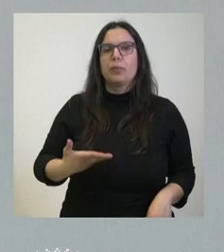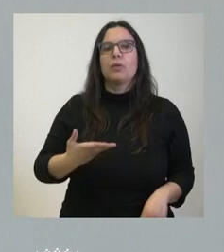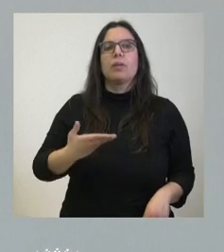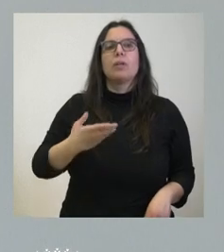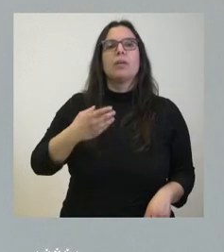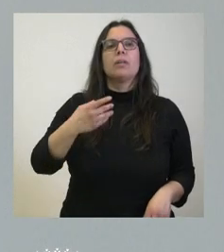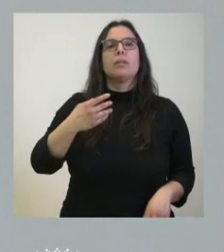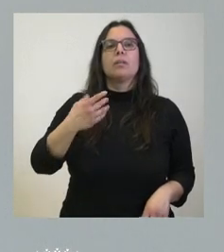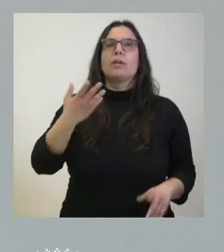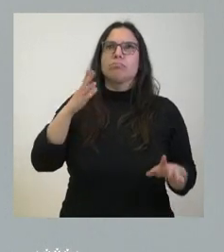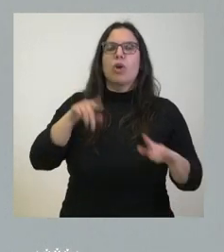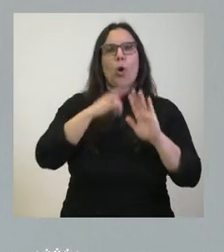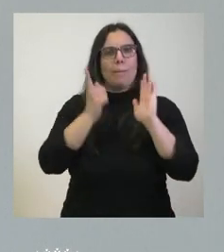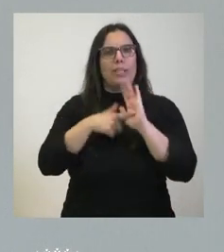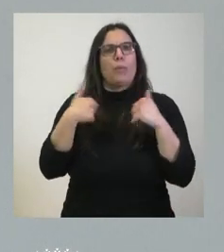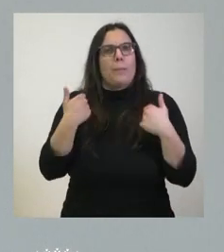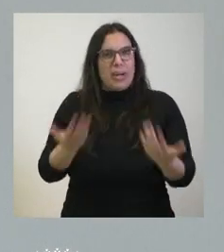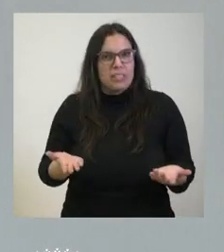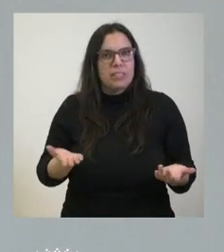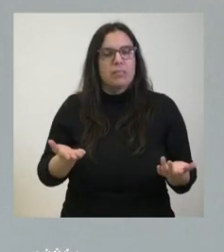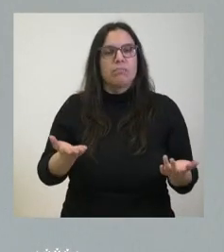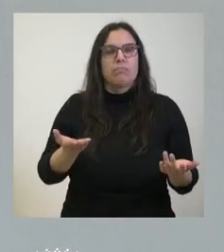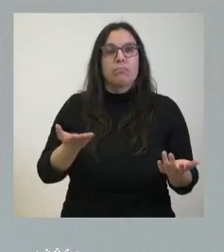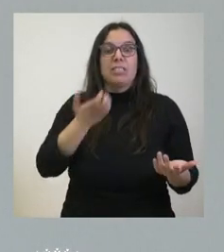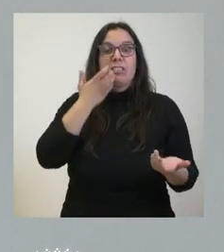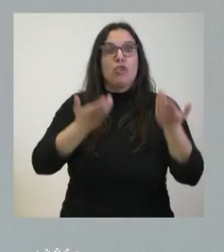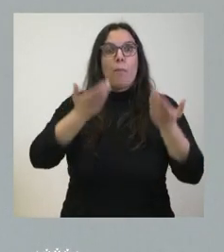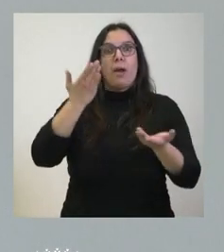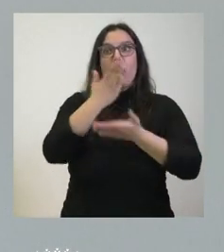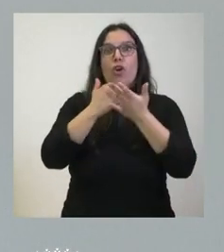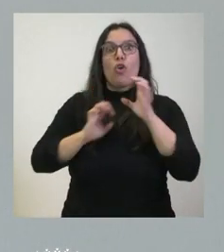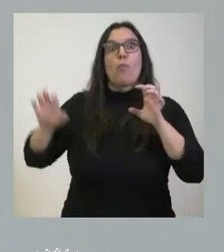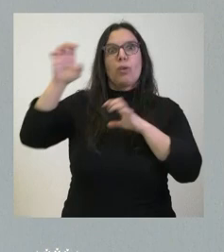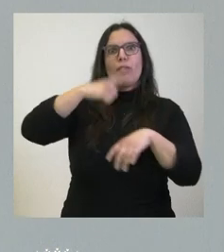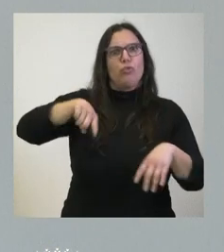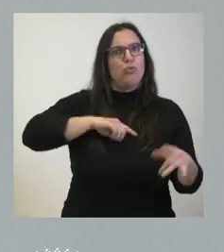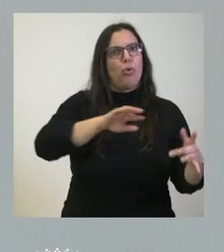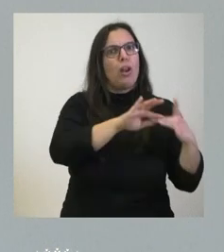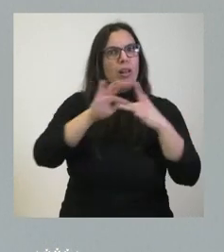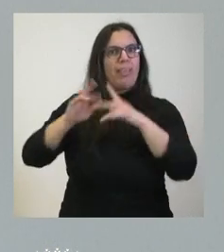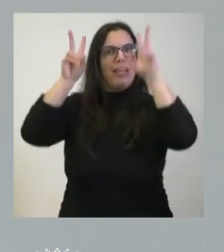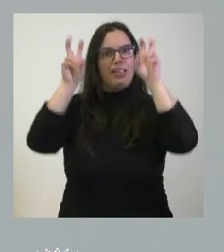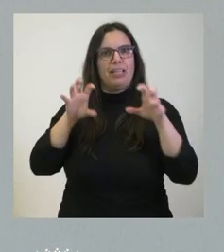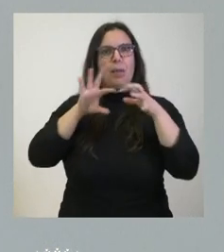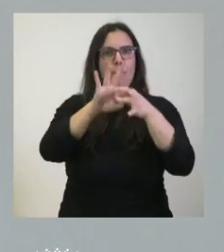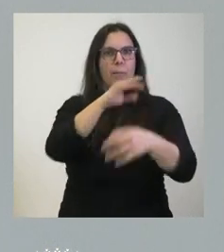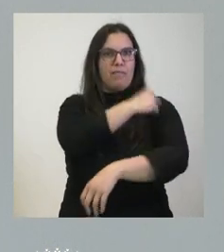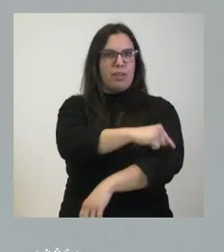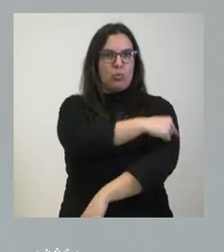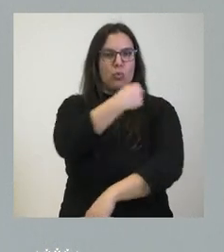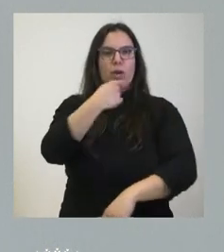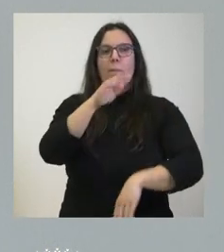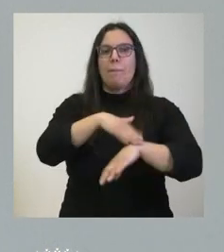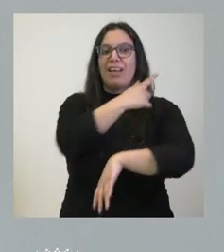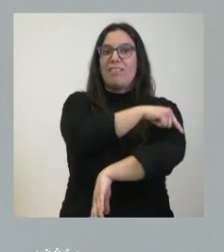un calendario mucho más completo que nos sitúa entre las comunidades autónomas líderes en esta materia en el conjunto nacional tanto para la